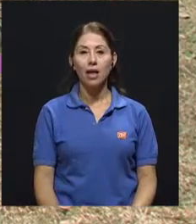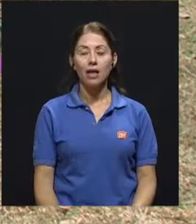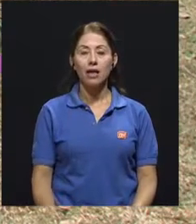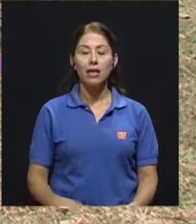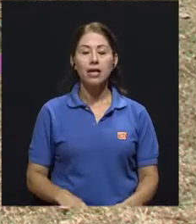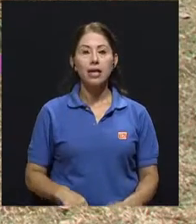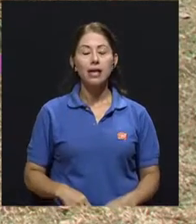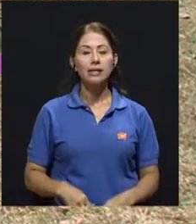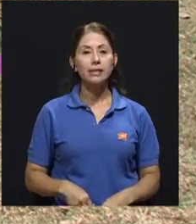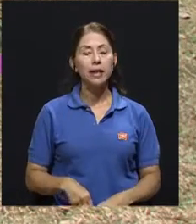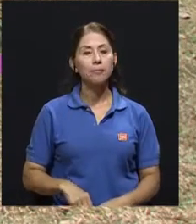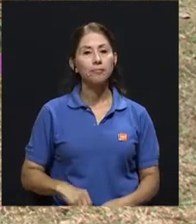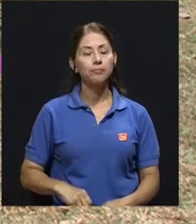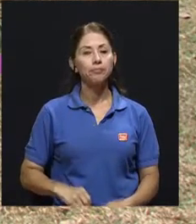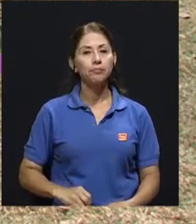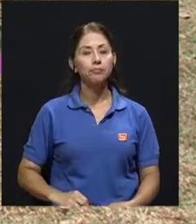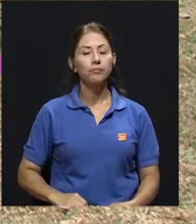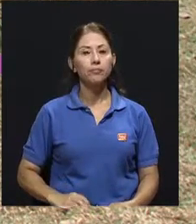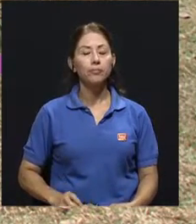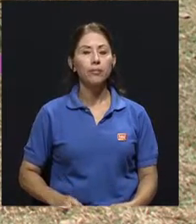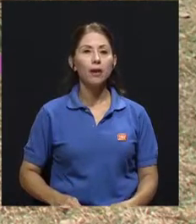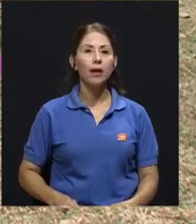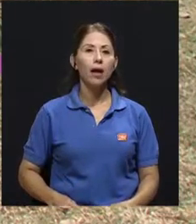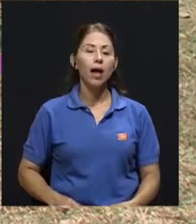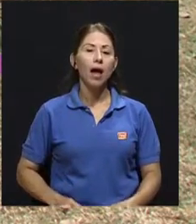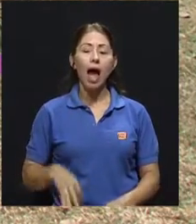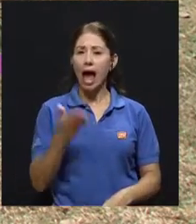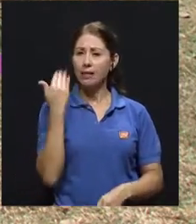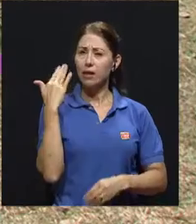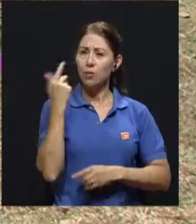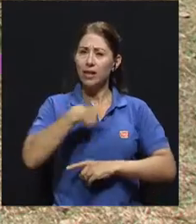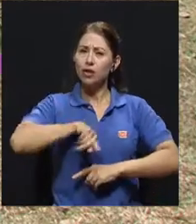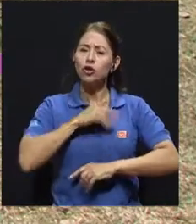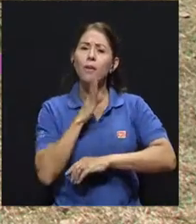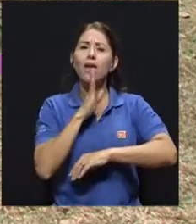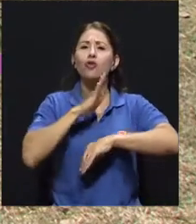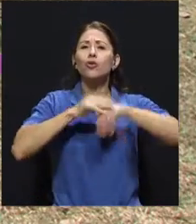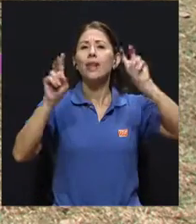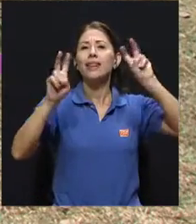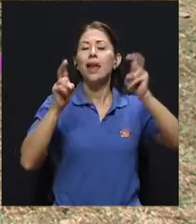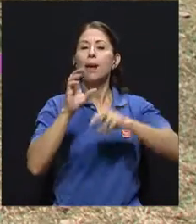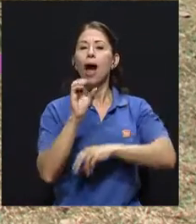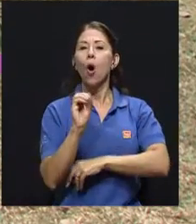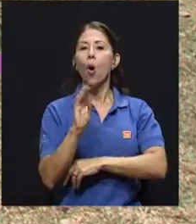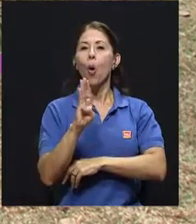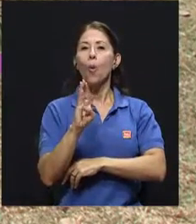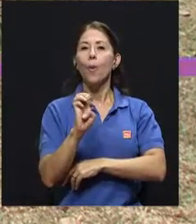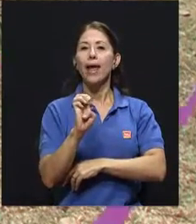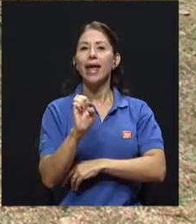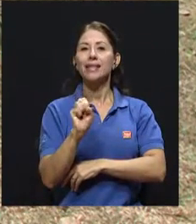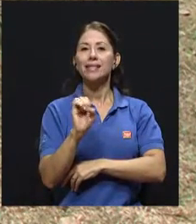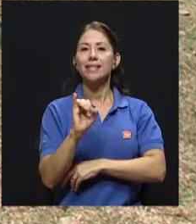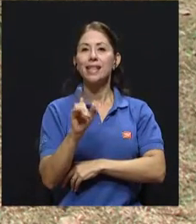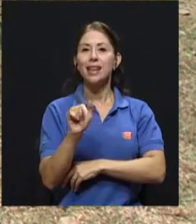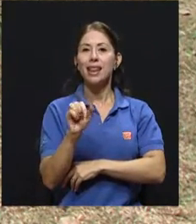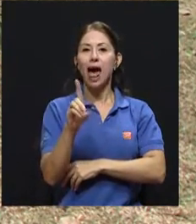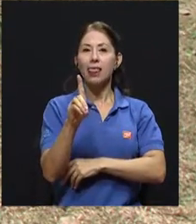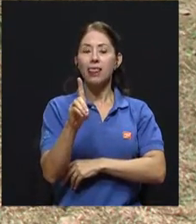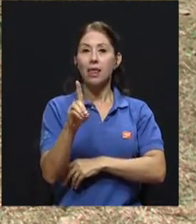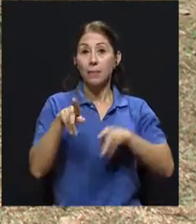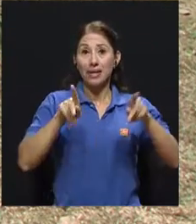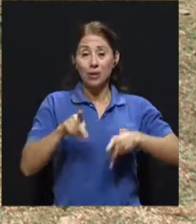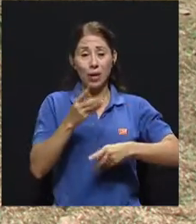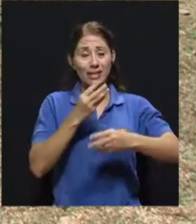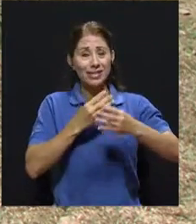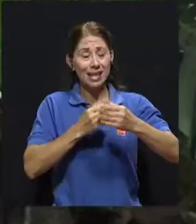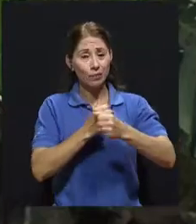capítulos anteriores hemos tocado el tema de la obesidad desde un arista asociado a la alimentación